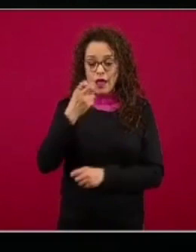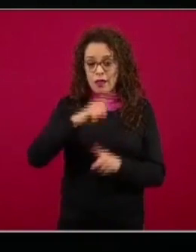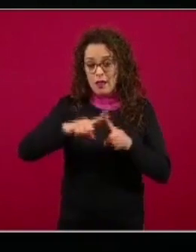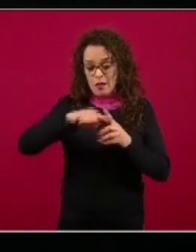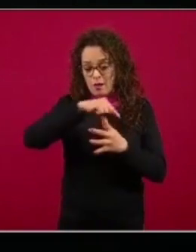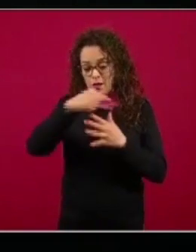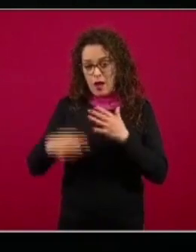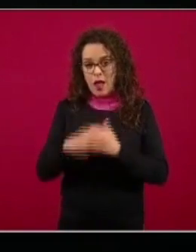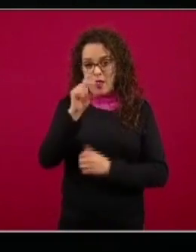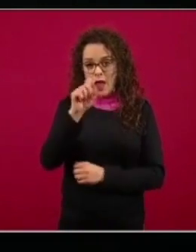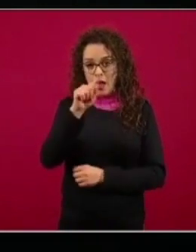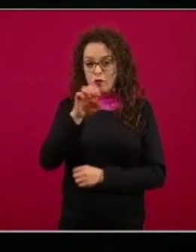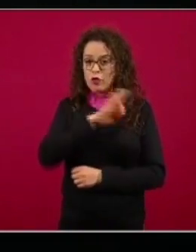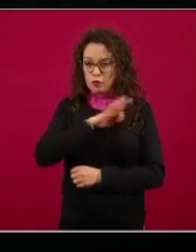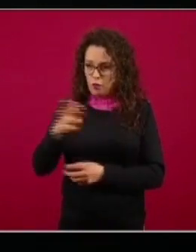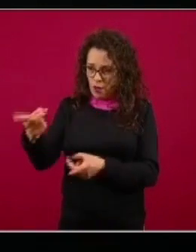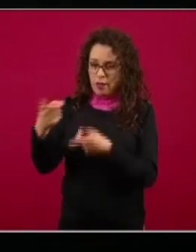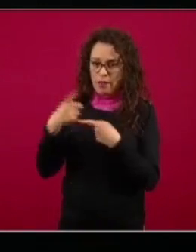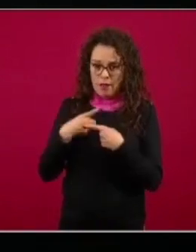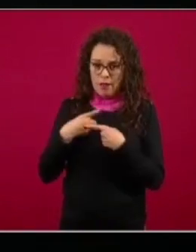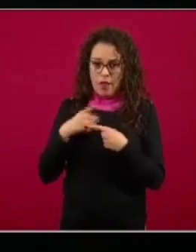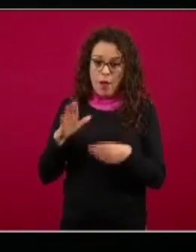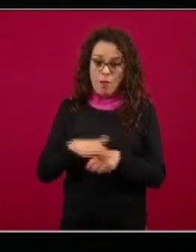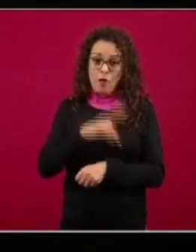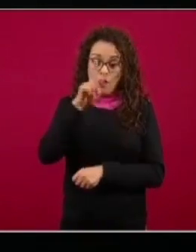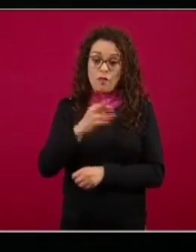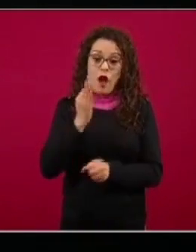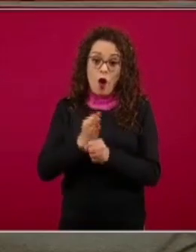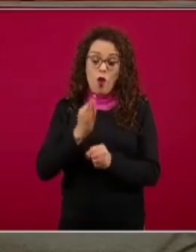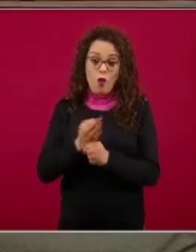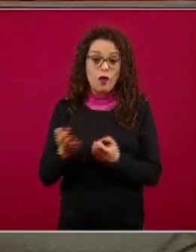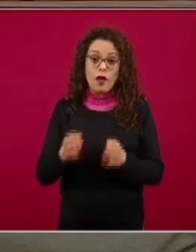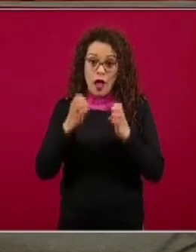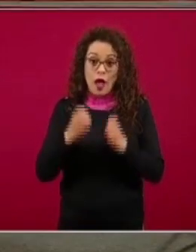que finalmente estamos en una situación de alerta gracias